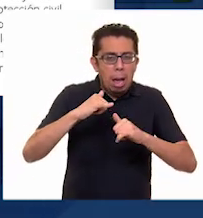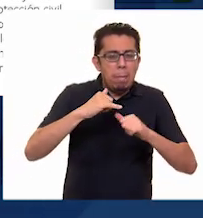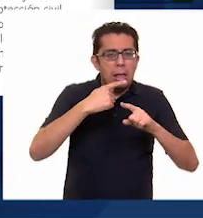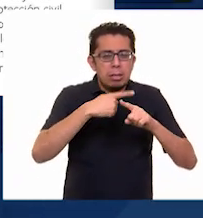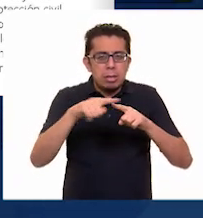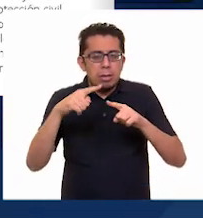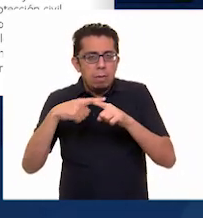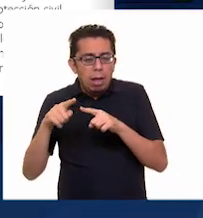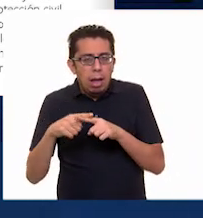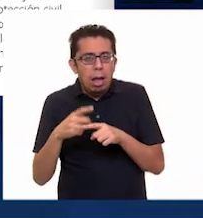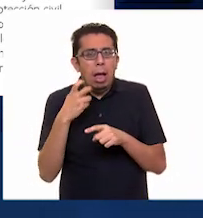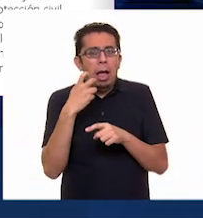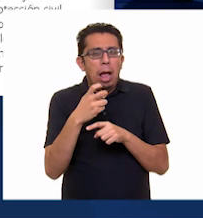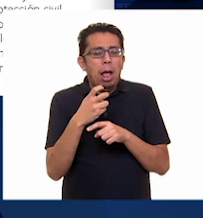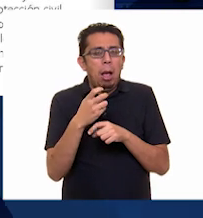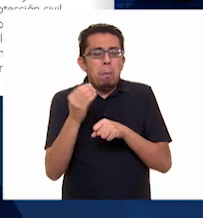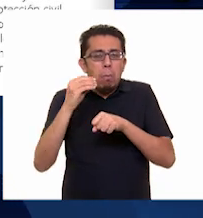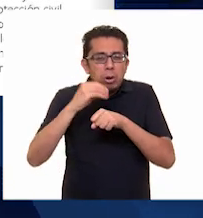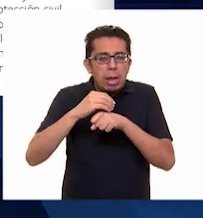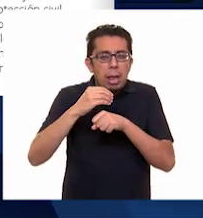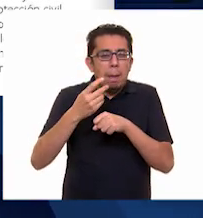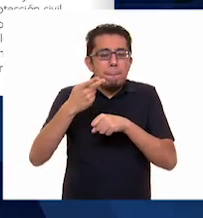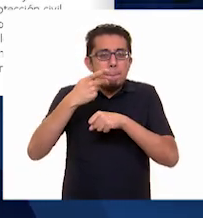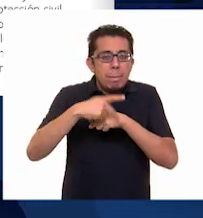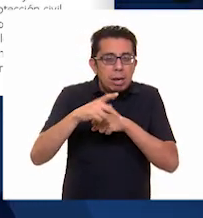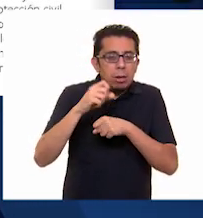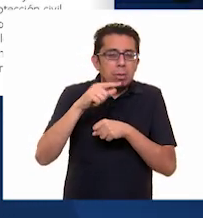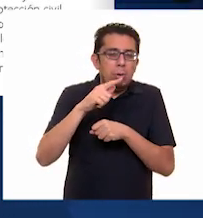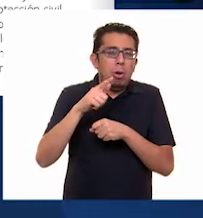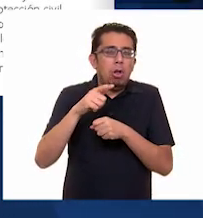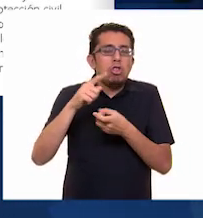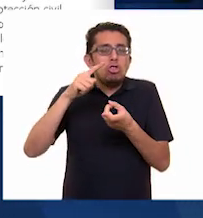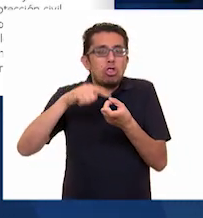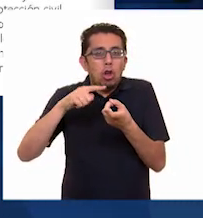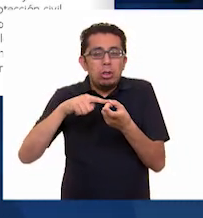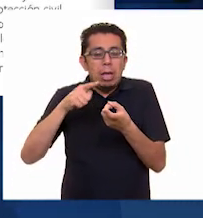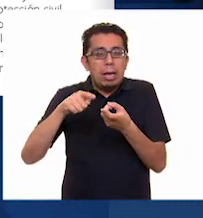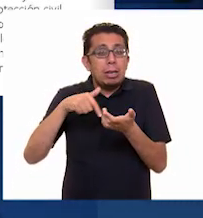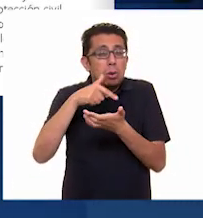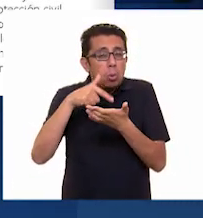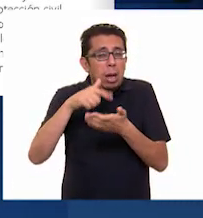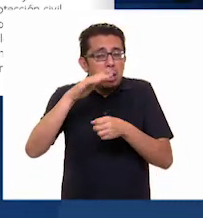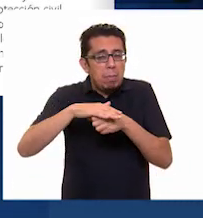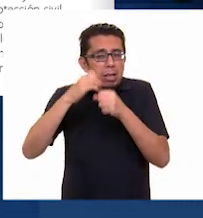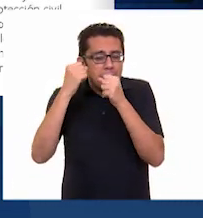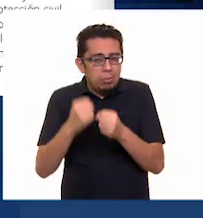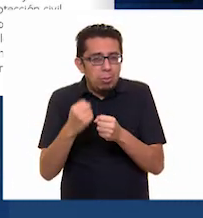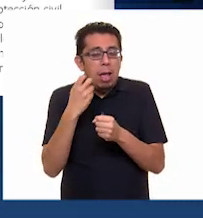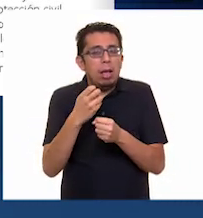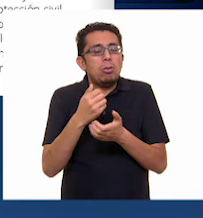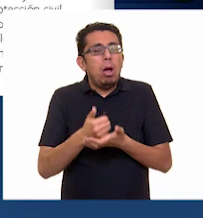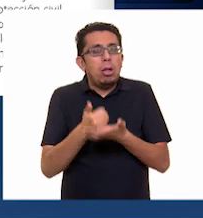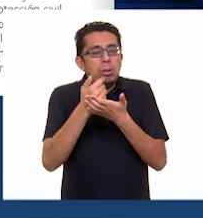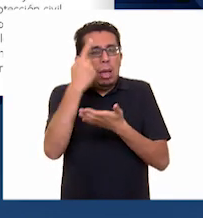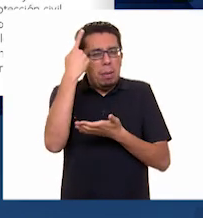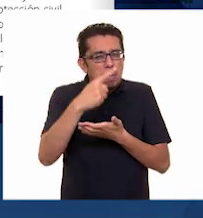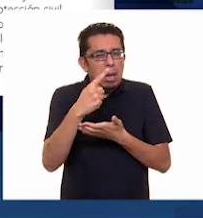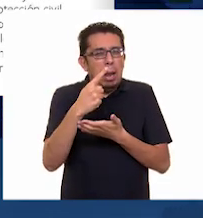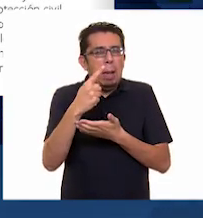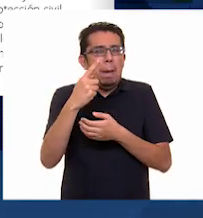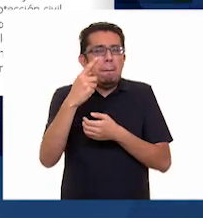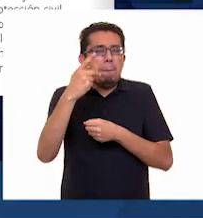los peligros y las zonas de seguridad de un lugar determinado contribuye a disminuir los riesgos del desastre.